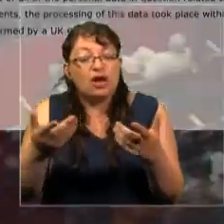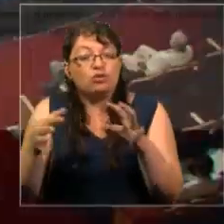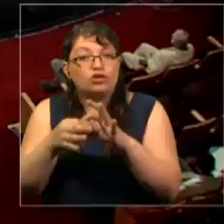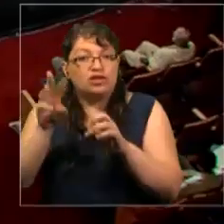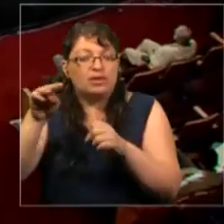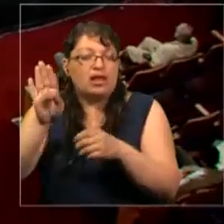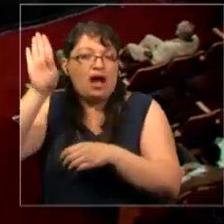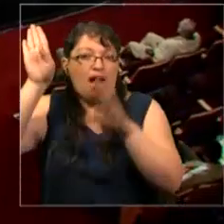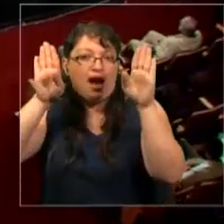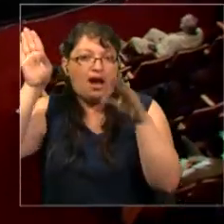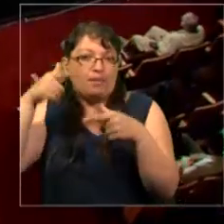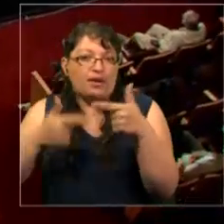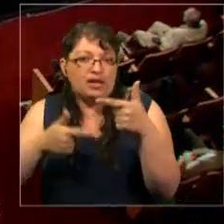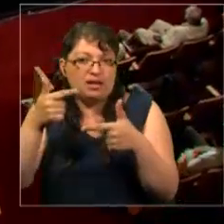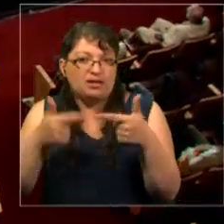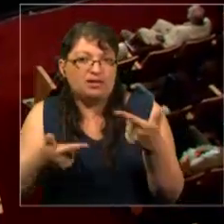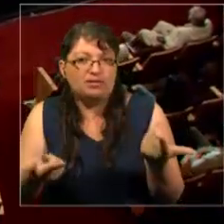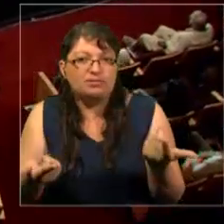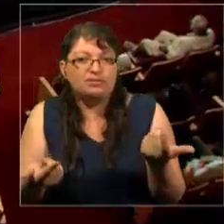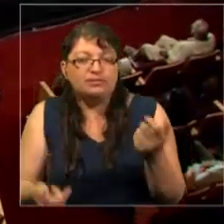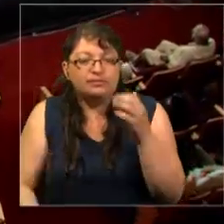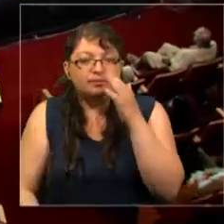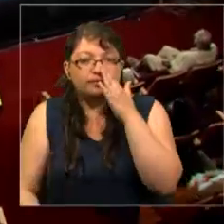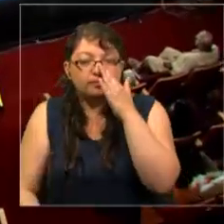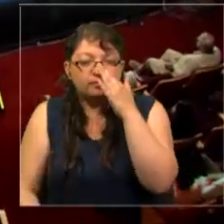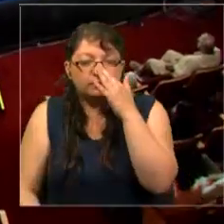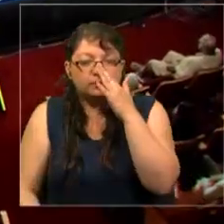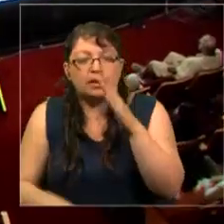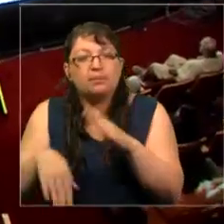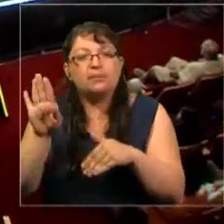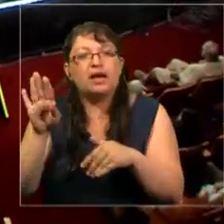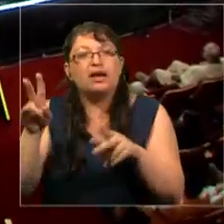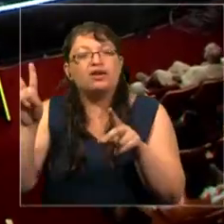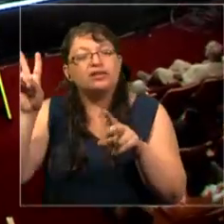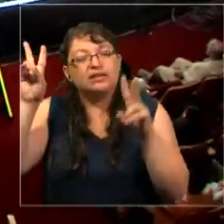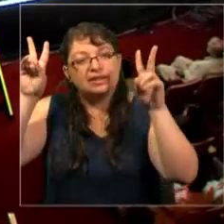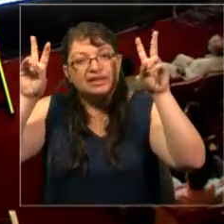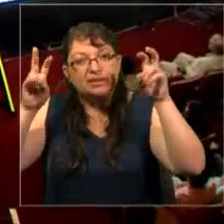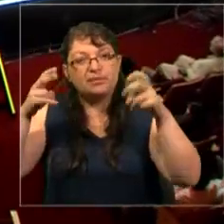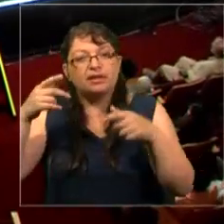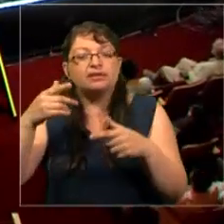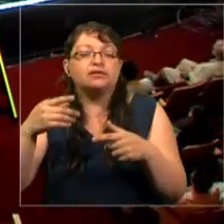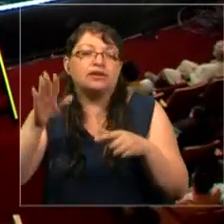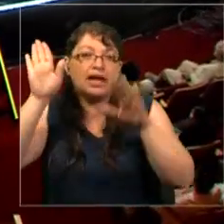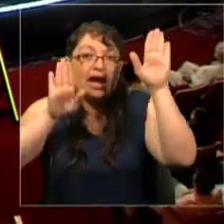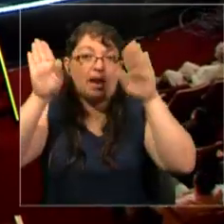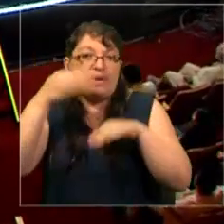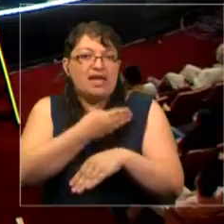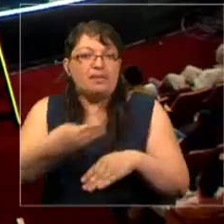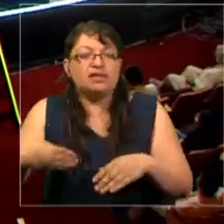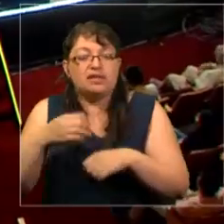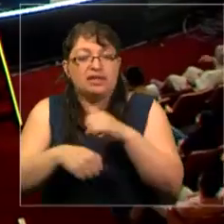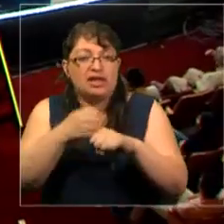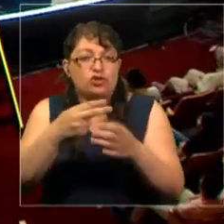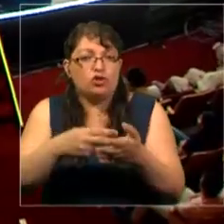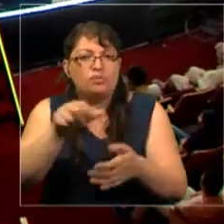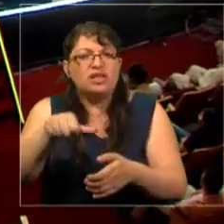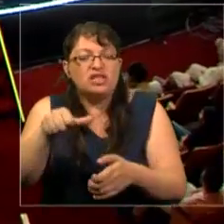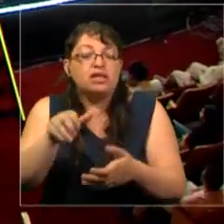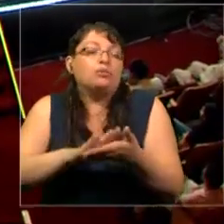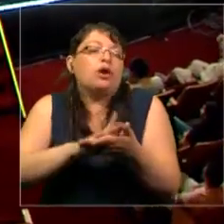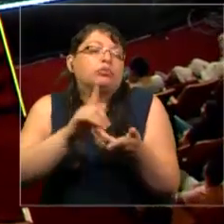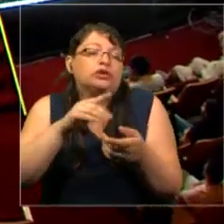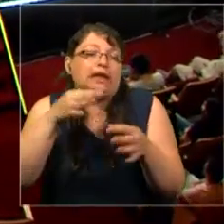incluyendo los propósitos que se conectan con la campaña de presidentes del 2016. Si traducimos esto a un idioma